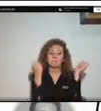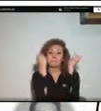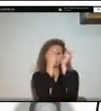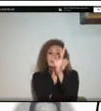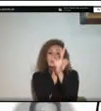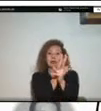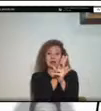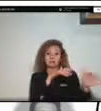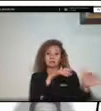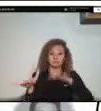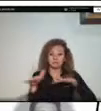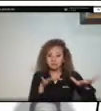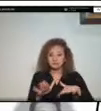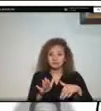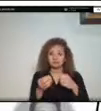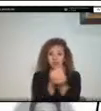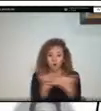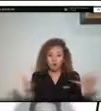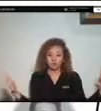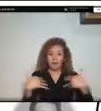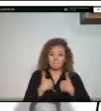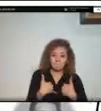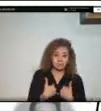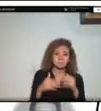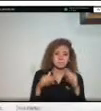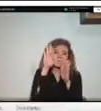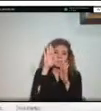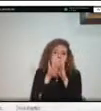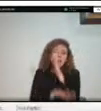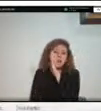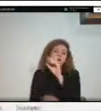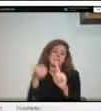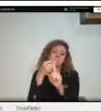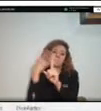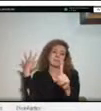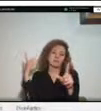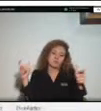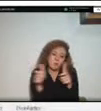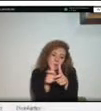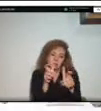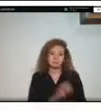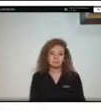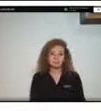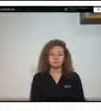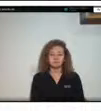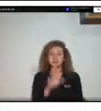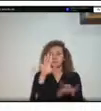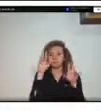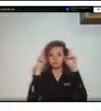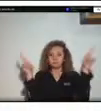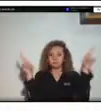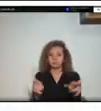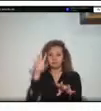menor impacto entonces así rápidamente hago ese